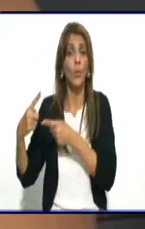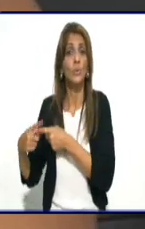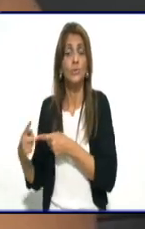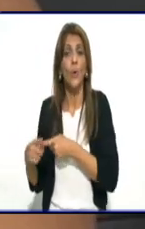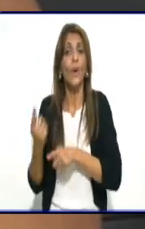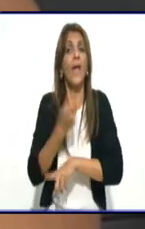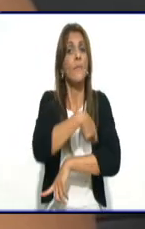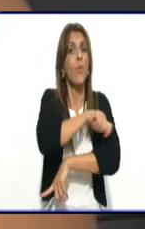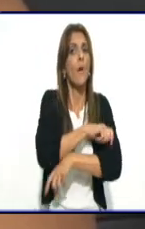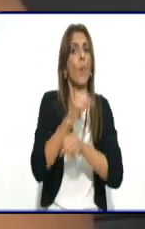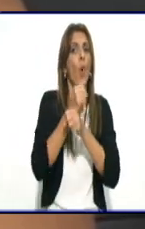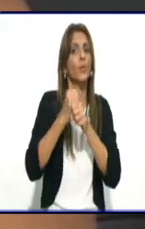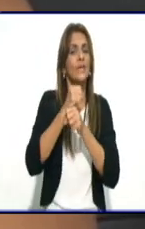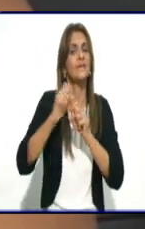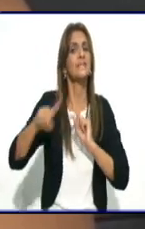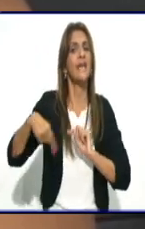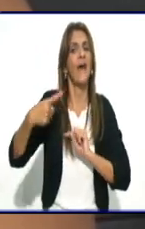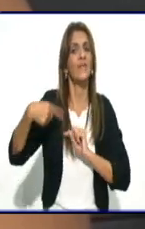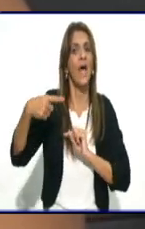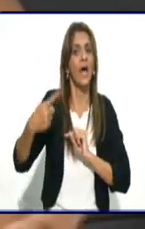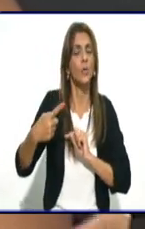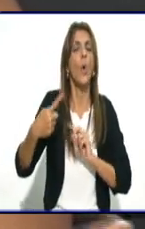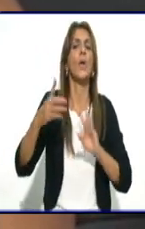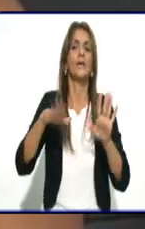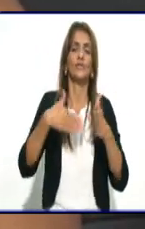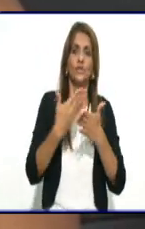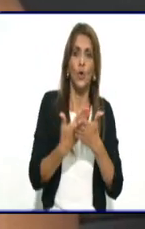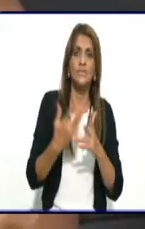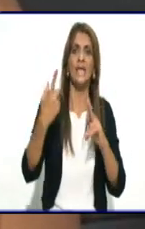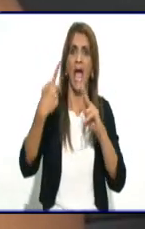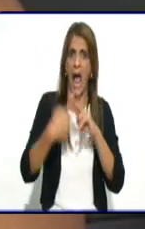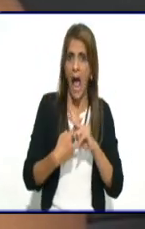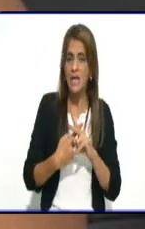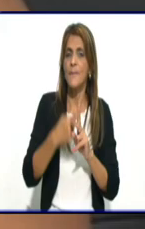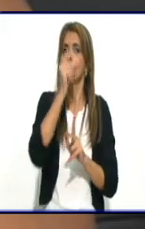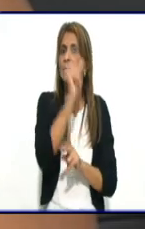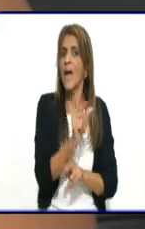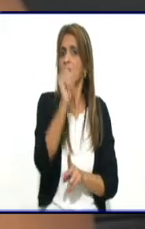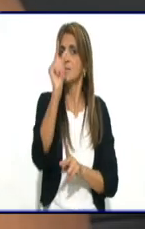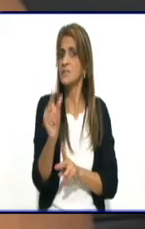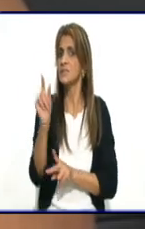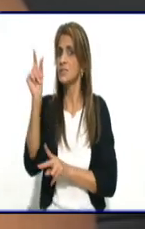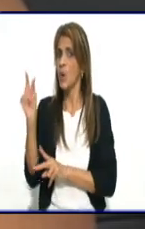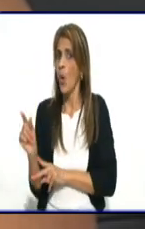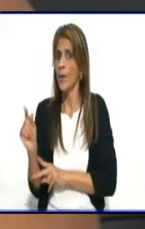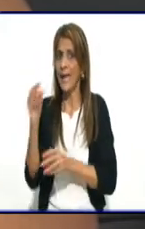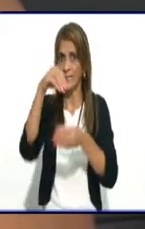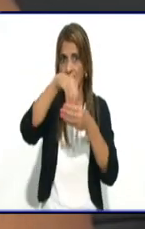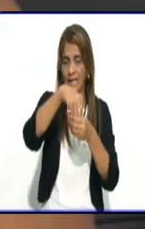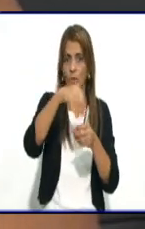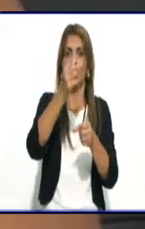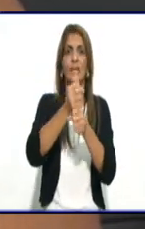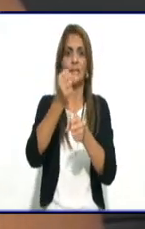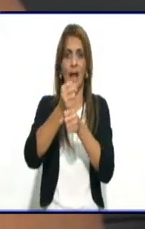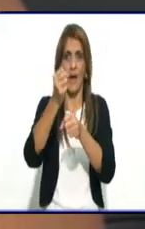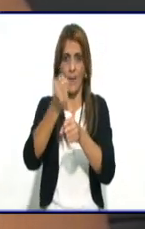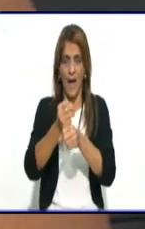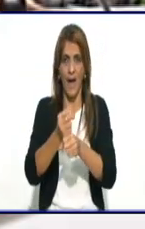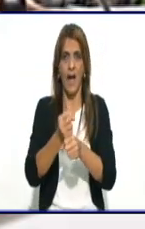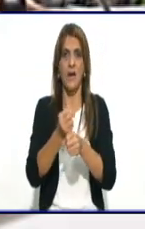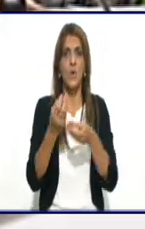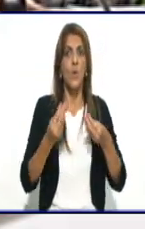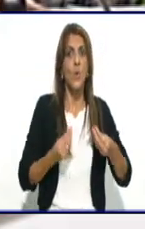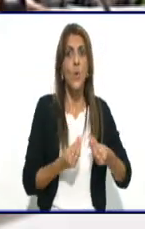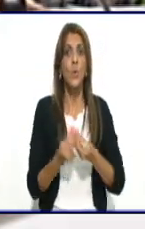diariamente y se establecen mensajeros internos dentro de la zona de cuarentena que trabajan en conjunto con mensajeros externos